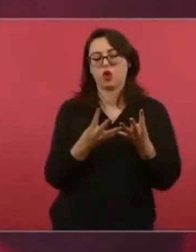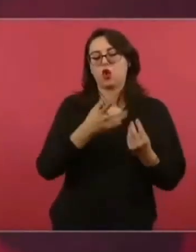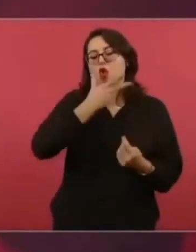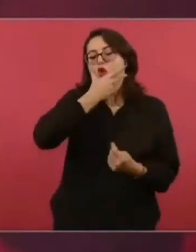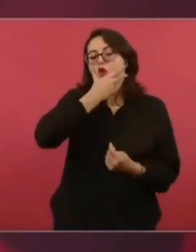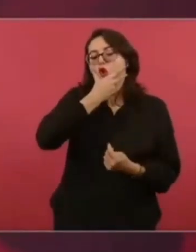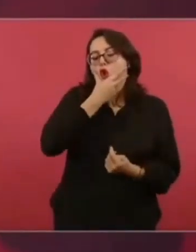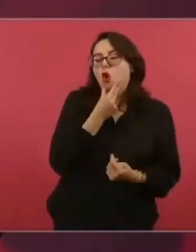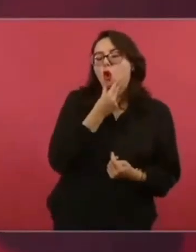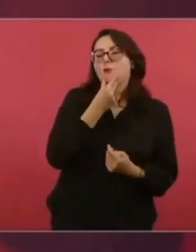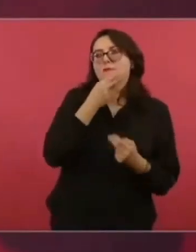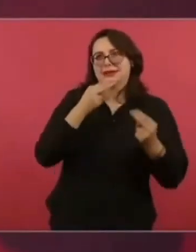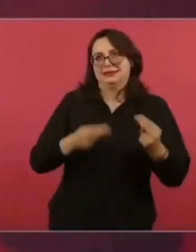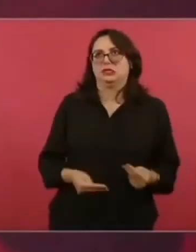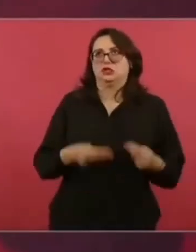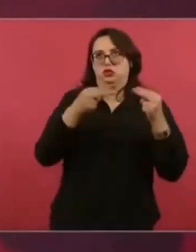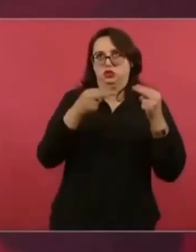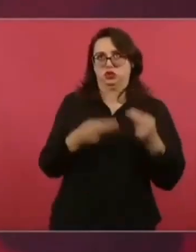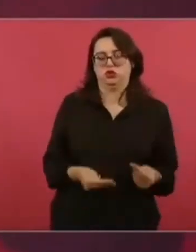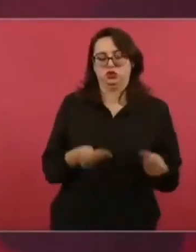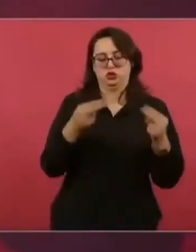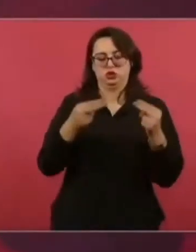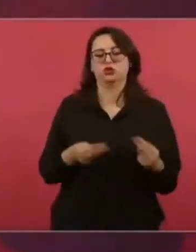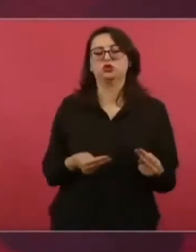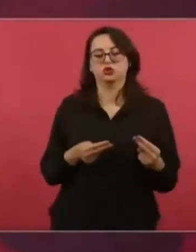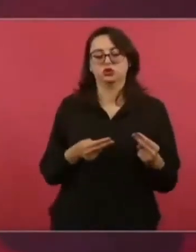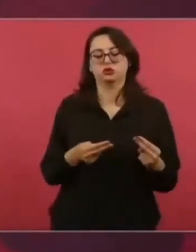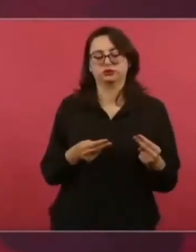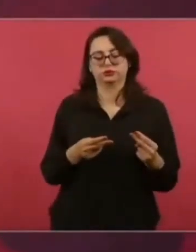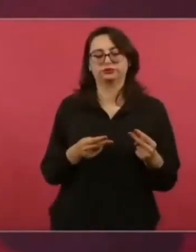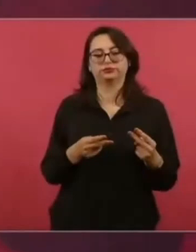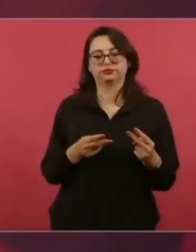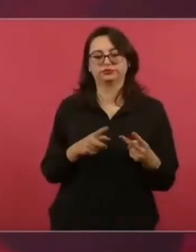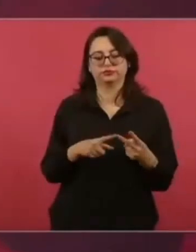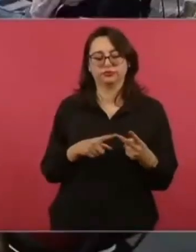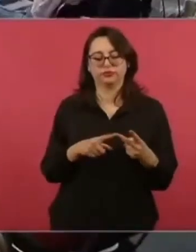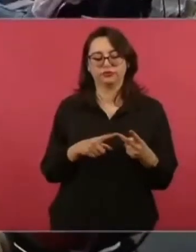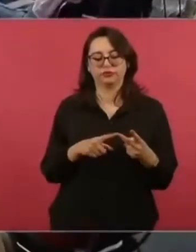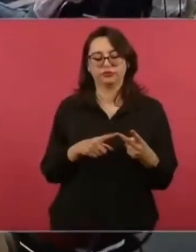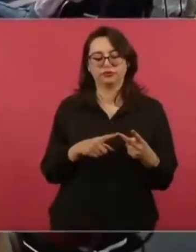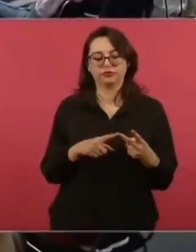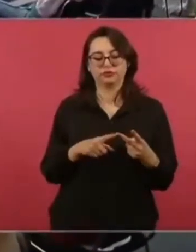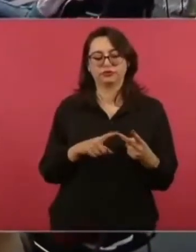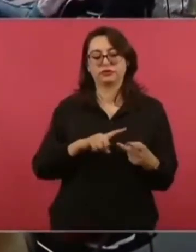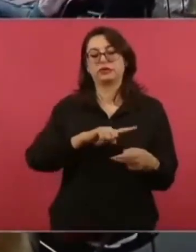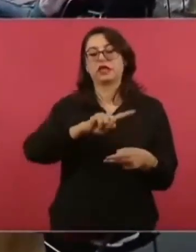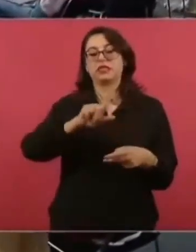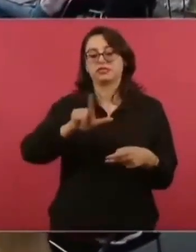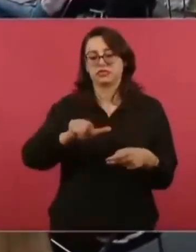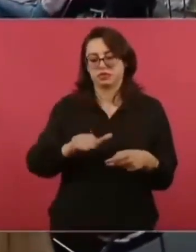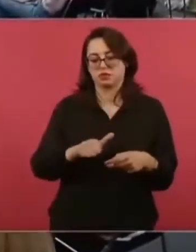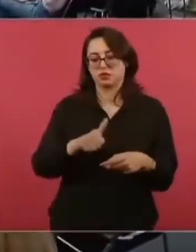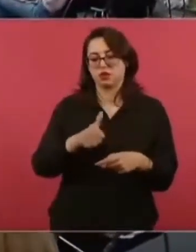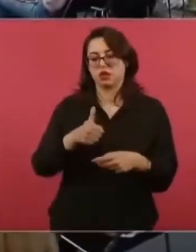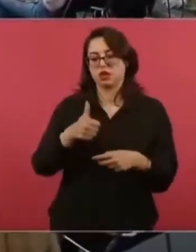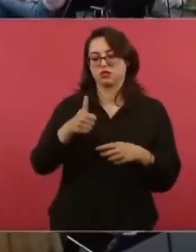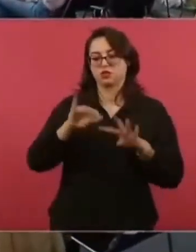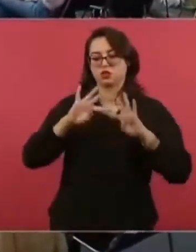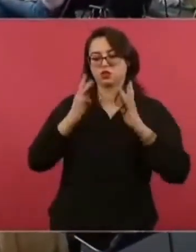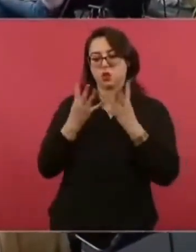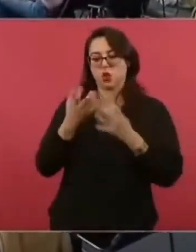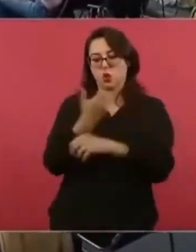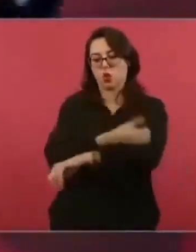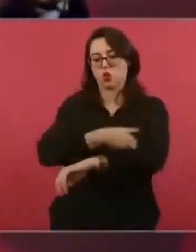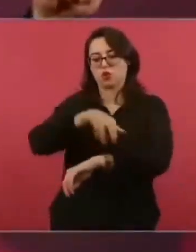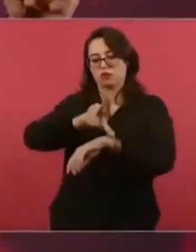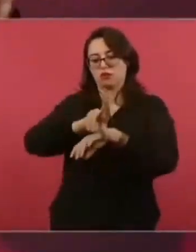presidente del consejo empresarial. ¿Cómo es? Consejo coronario empresarial. De